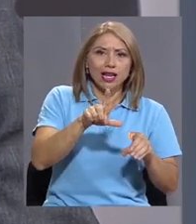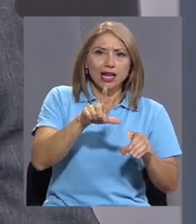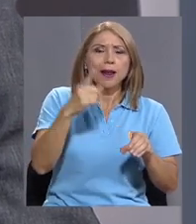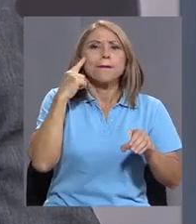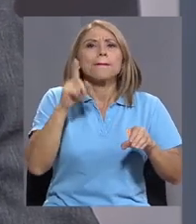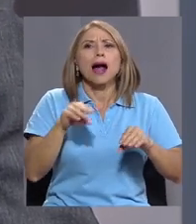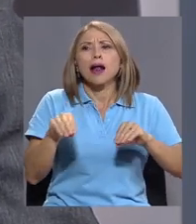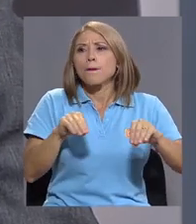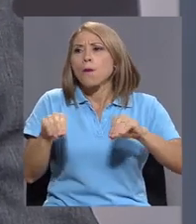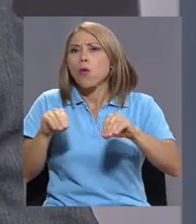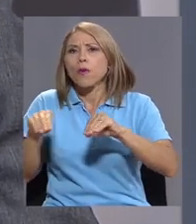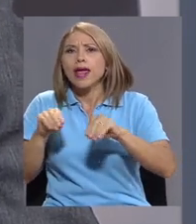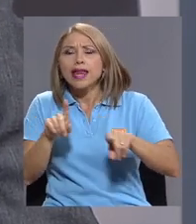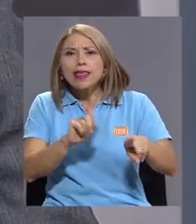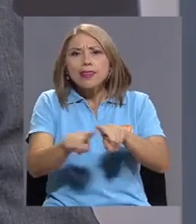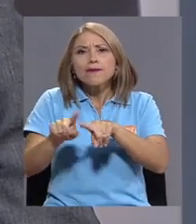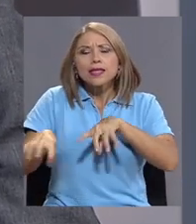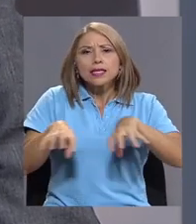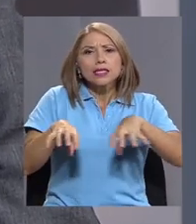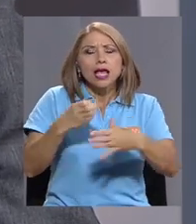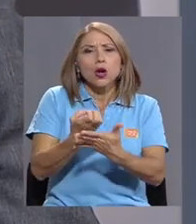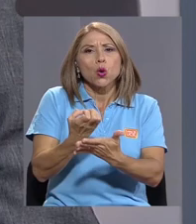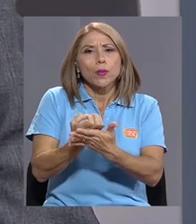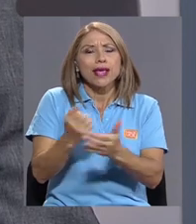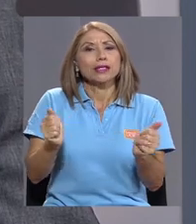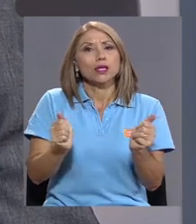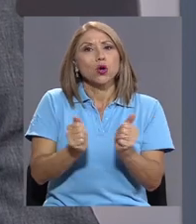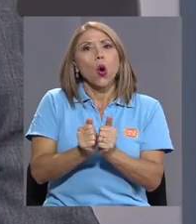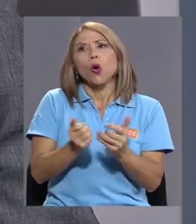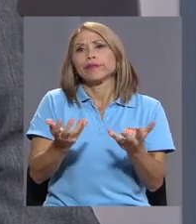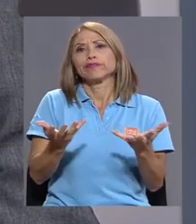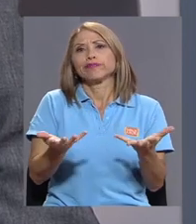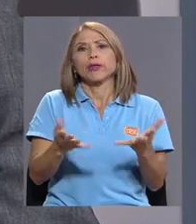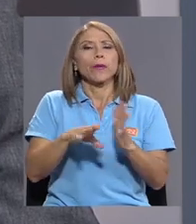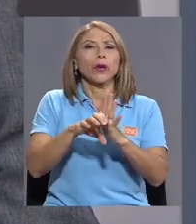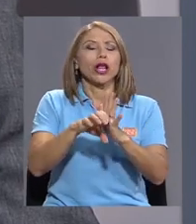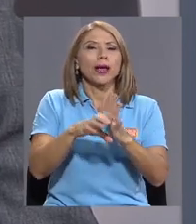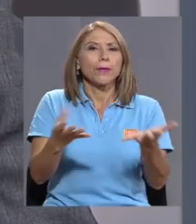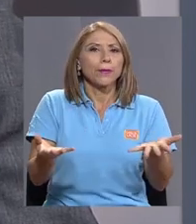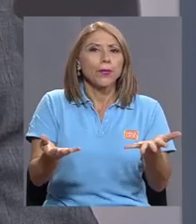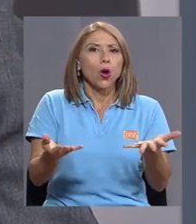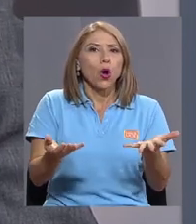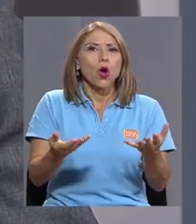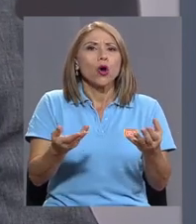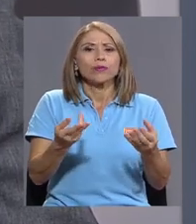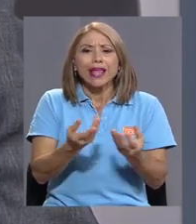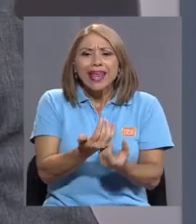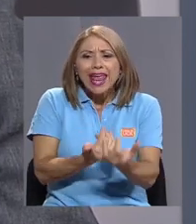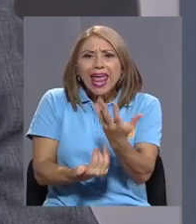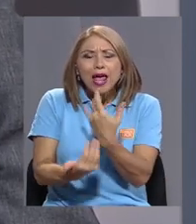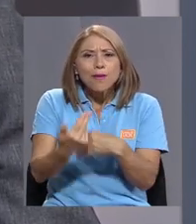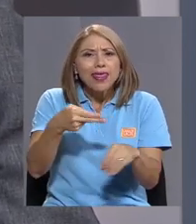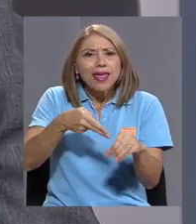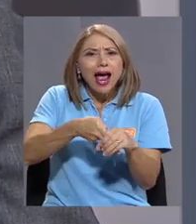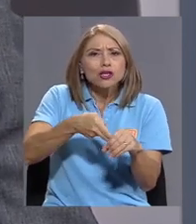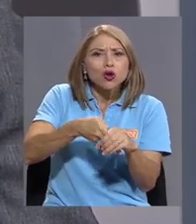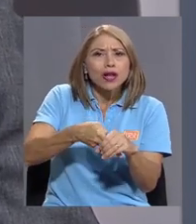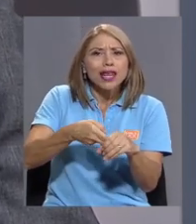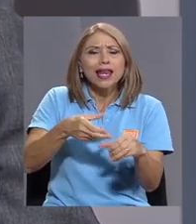economías, es decir, mediante la reducción de la quema de, por ejemplo, gasolina, diésel,